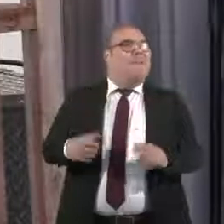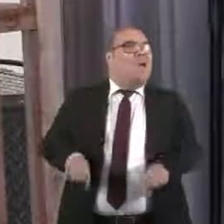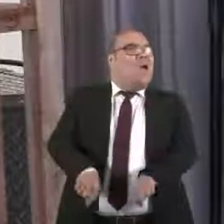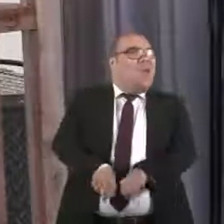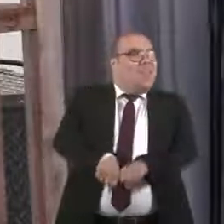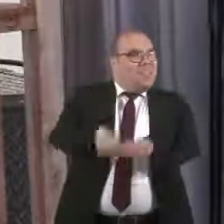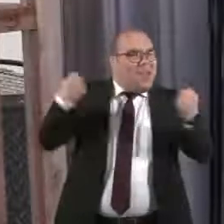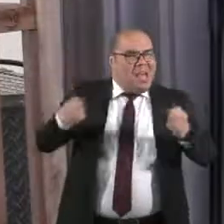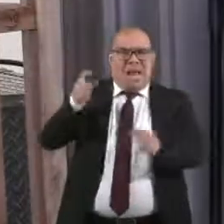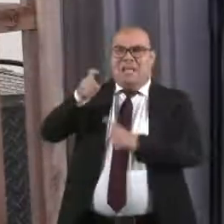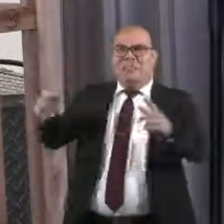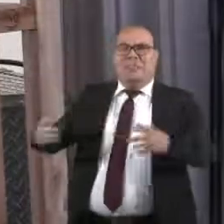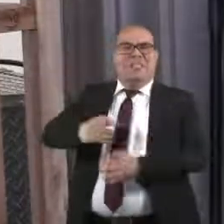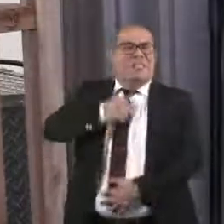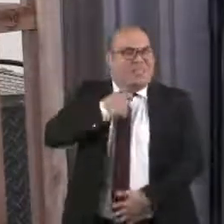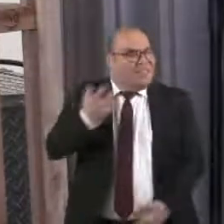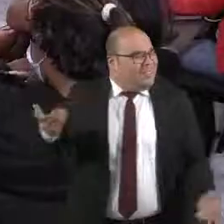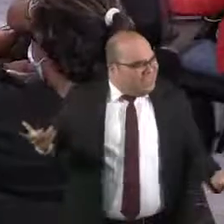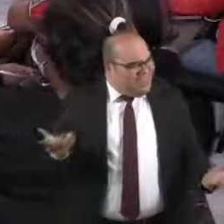a la población civil.